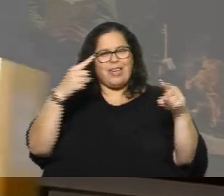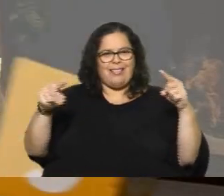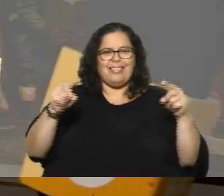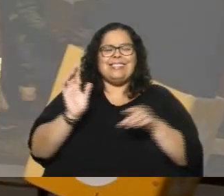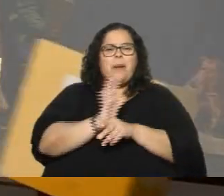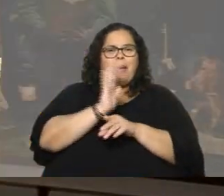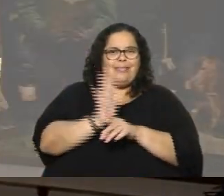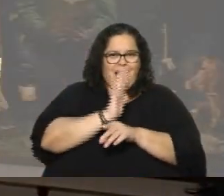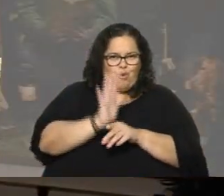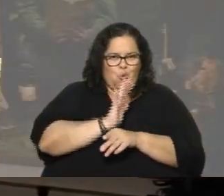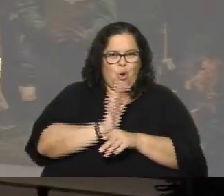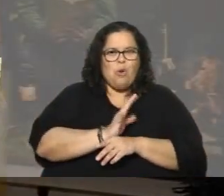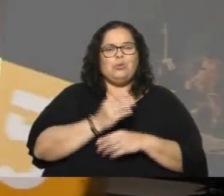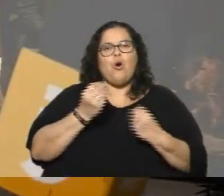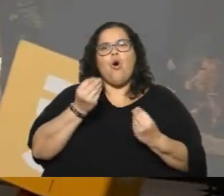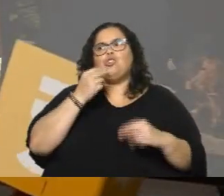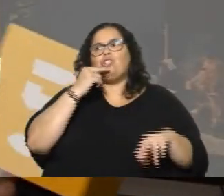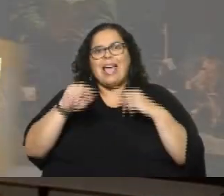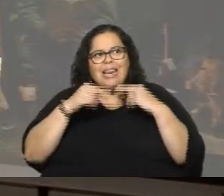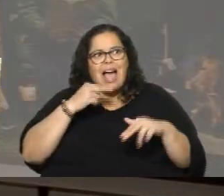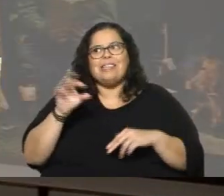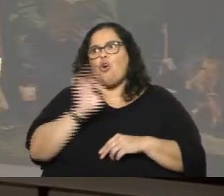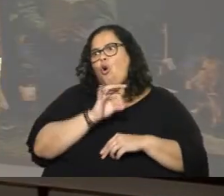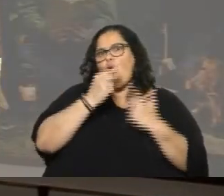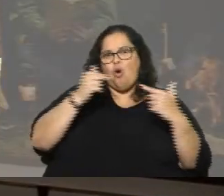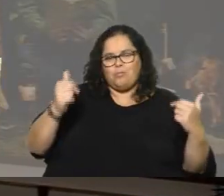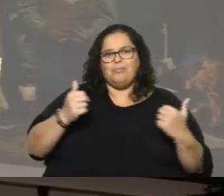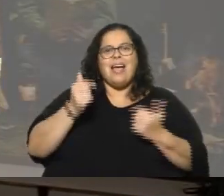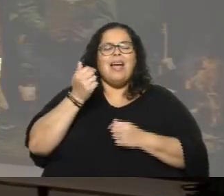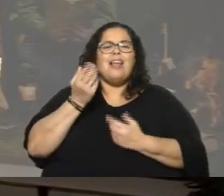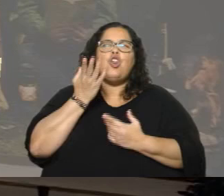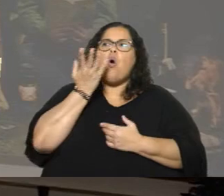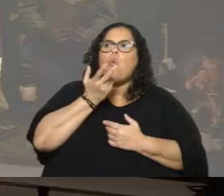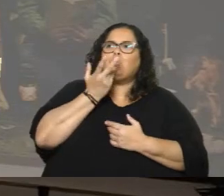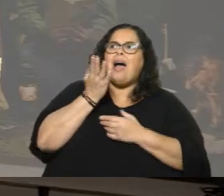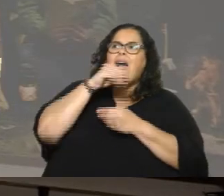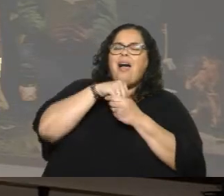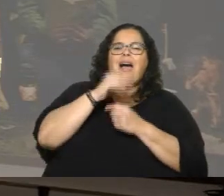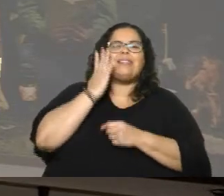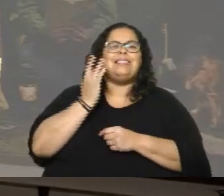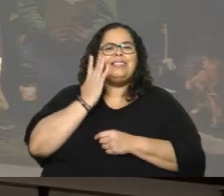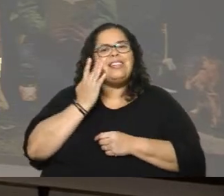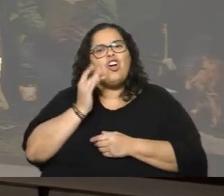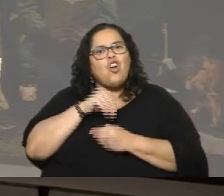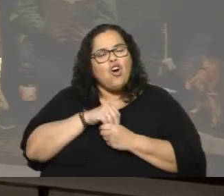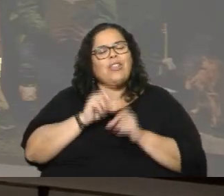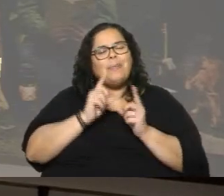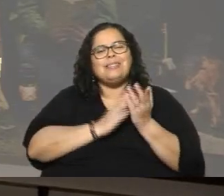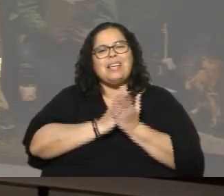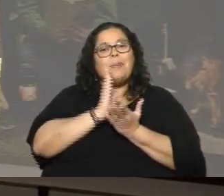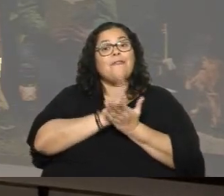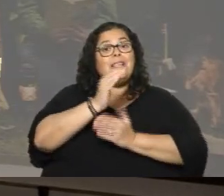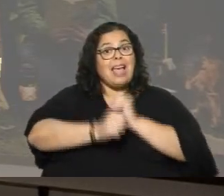alguna cena... siempre como, claro, ahí está, como en esta cosa de lo artístico, ¿no? Sí, en general lo artístico. Tenemos también una cena de fin de año que